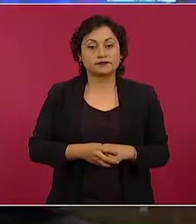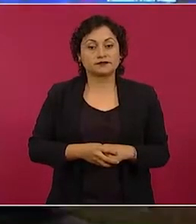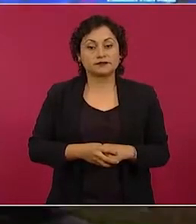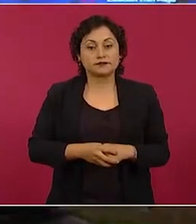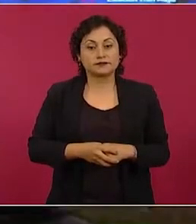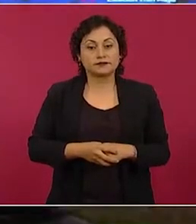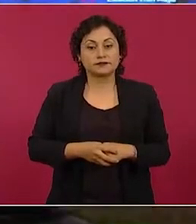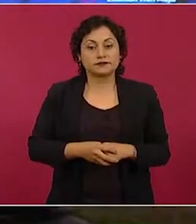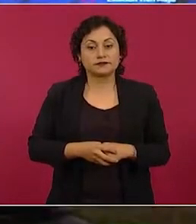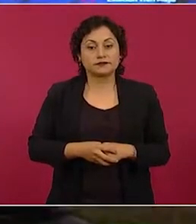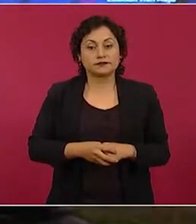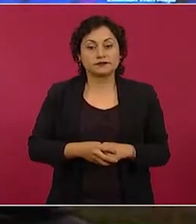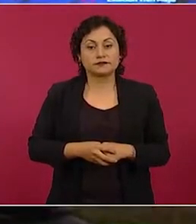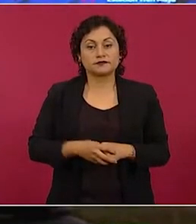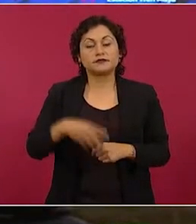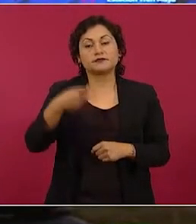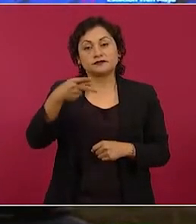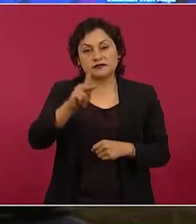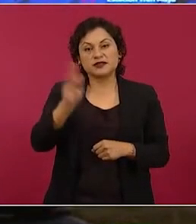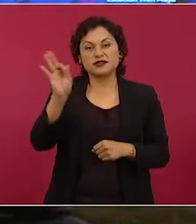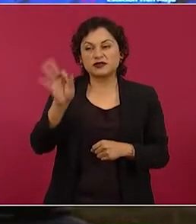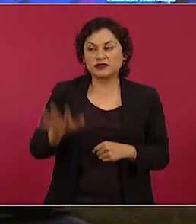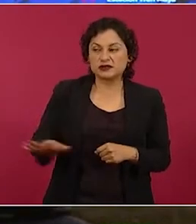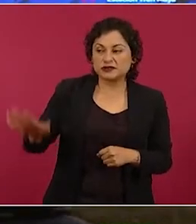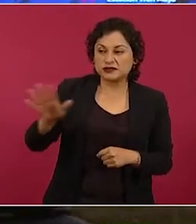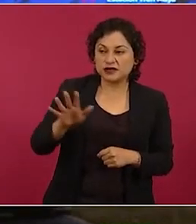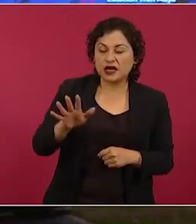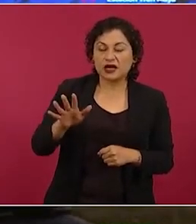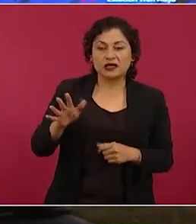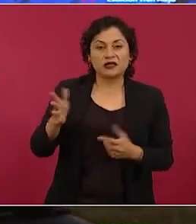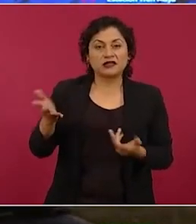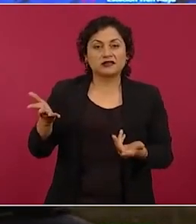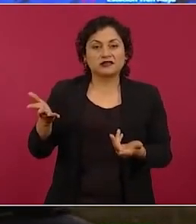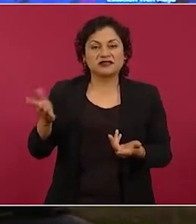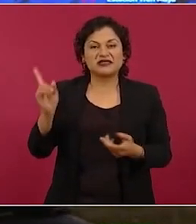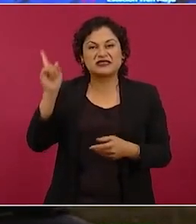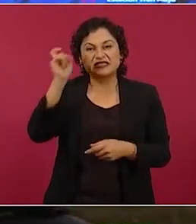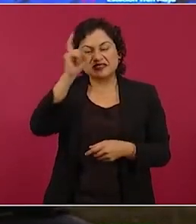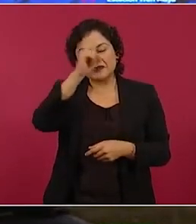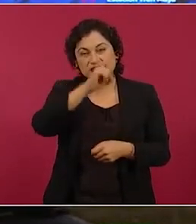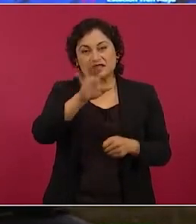la zona mientras se construía,